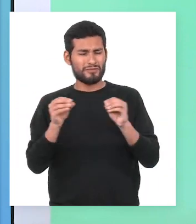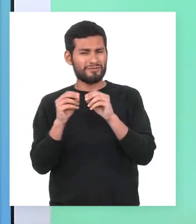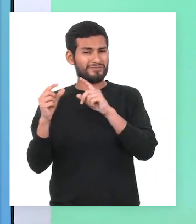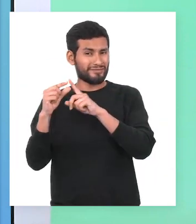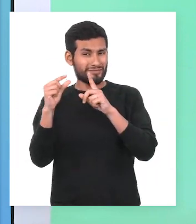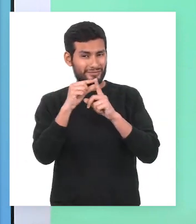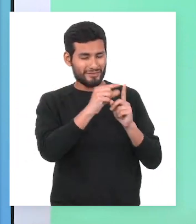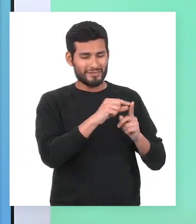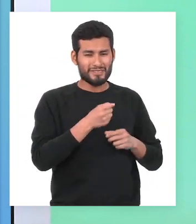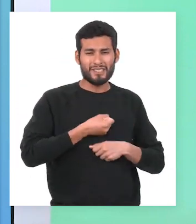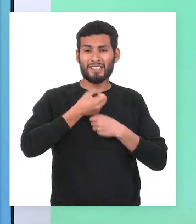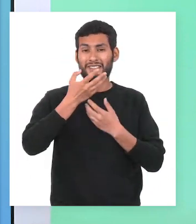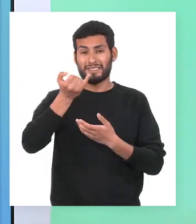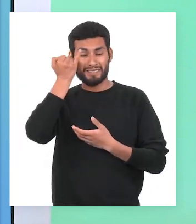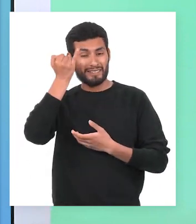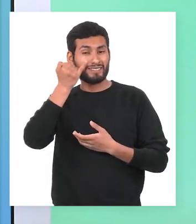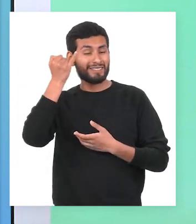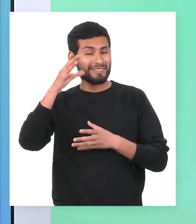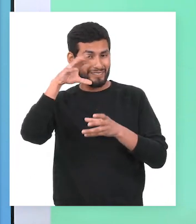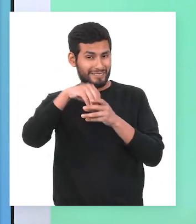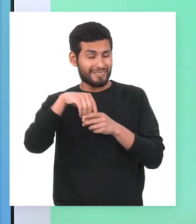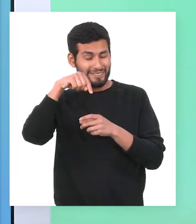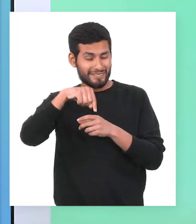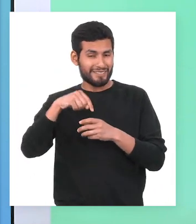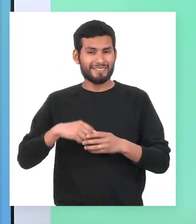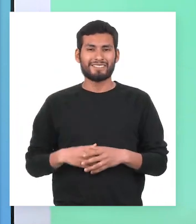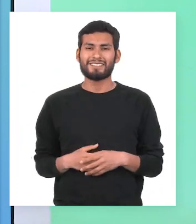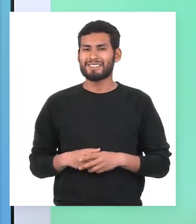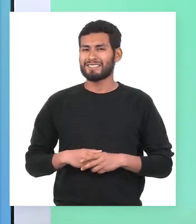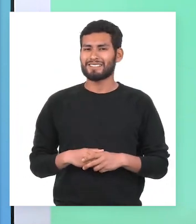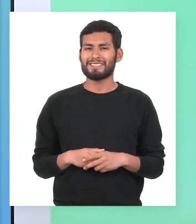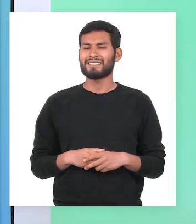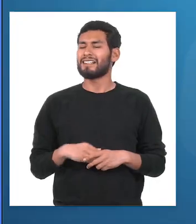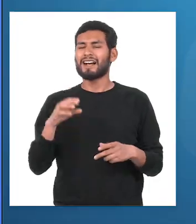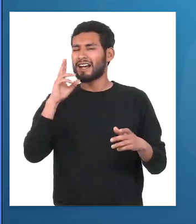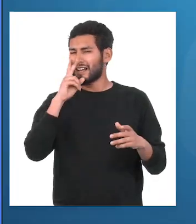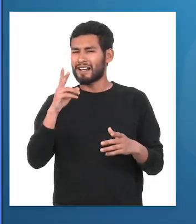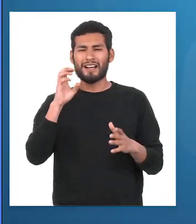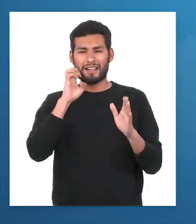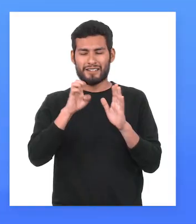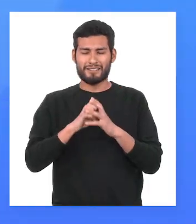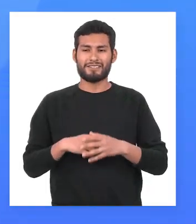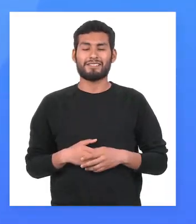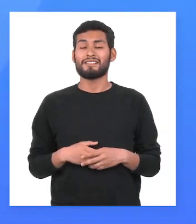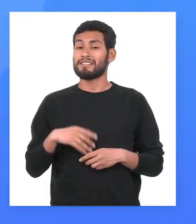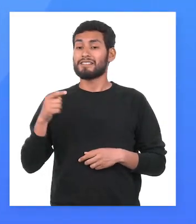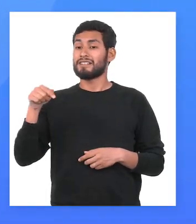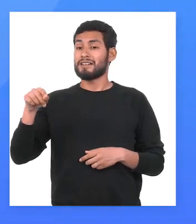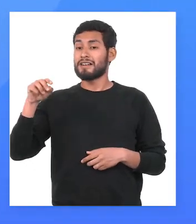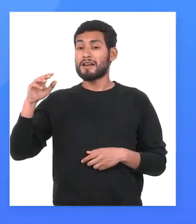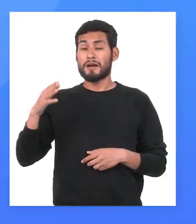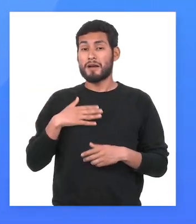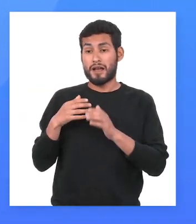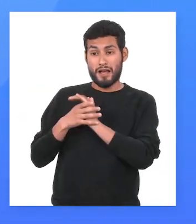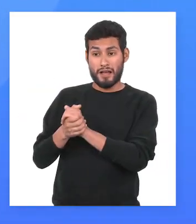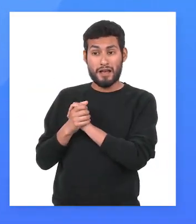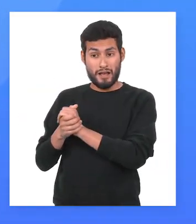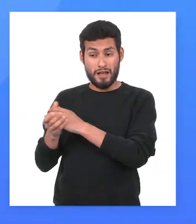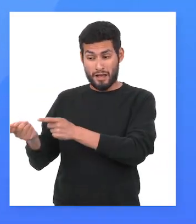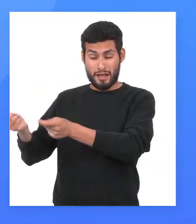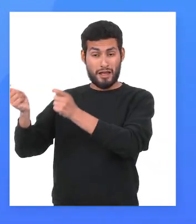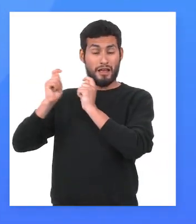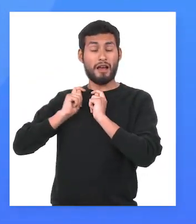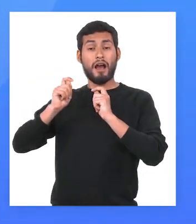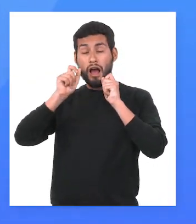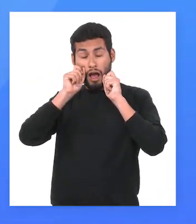el conjunto de palabras que expresan una idea y la función que cumplen en él. Veamos esto. En el enunciado, mis amigos